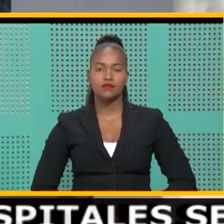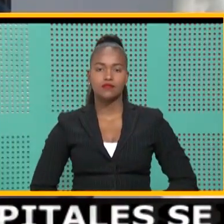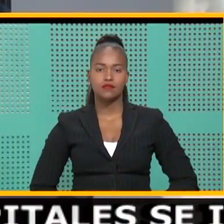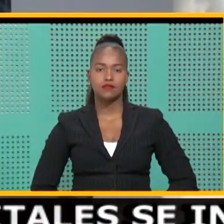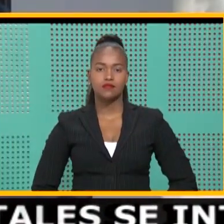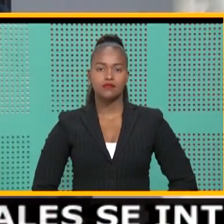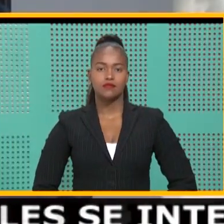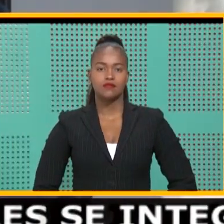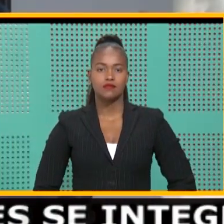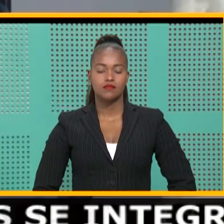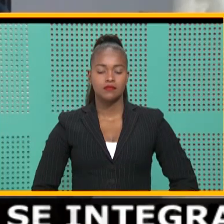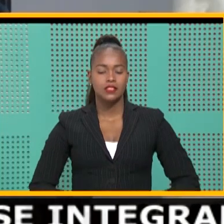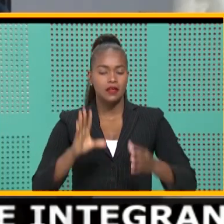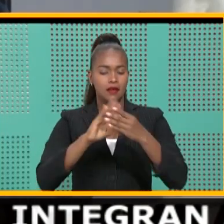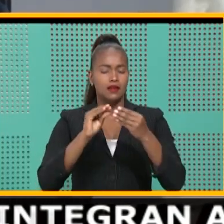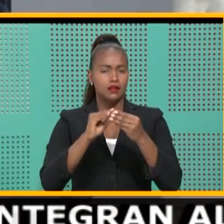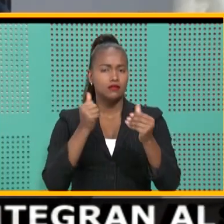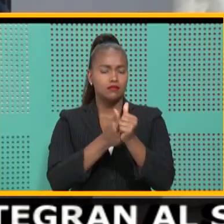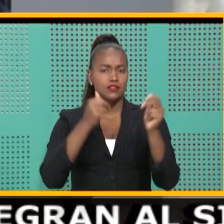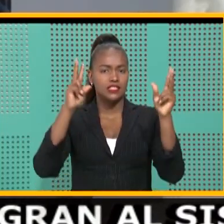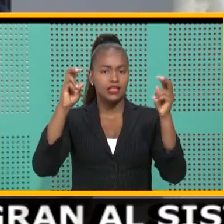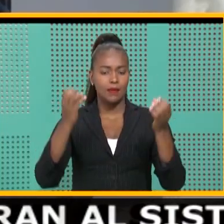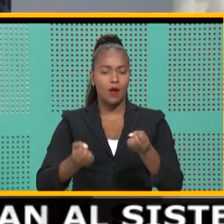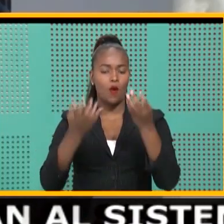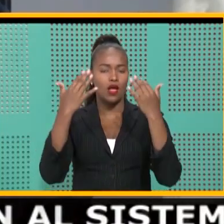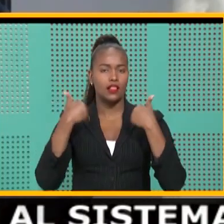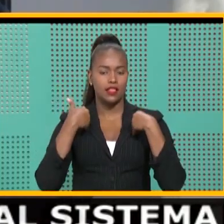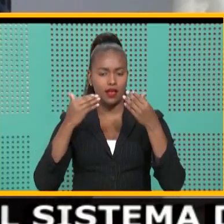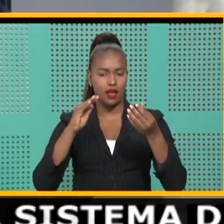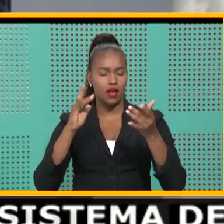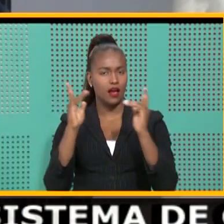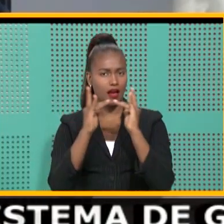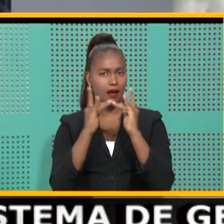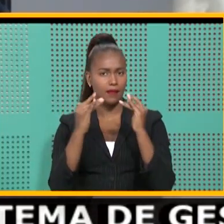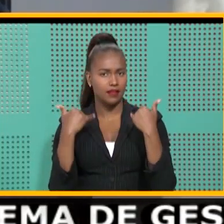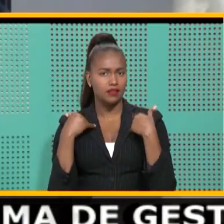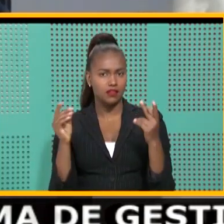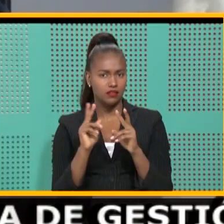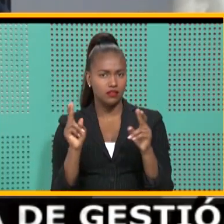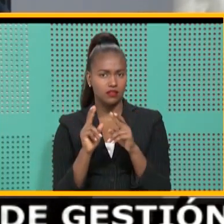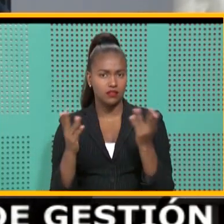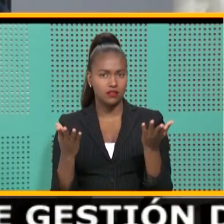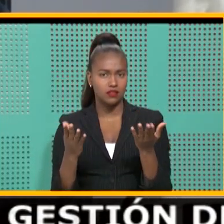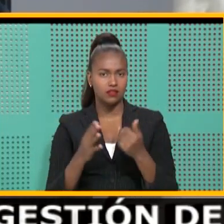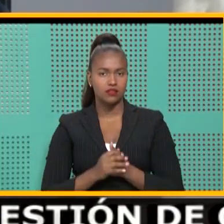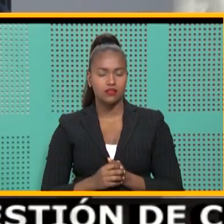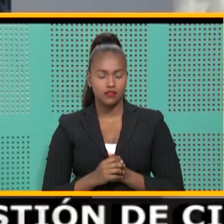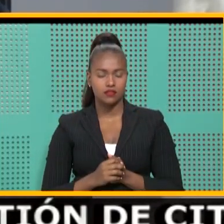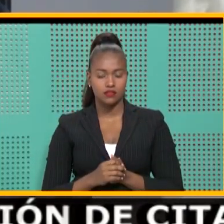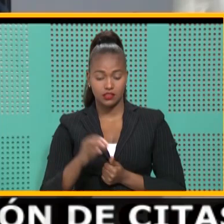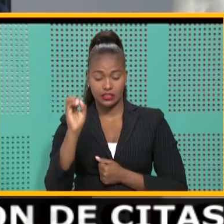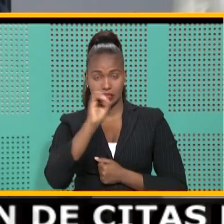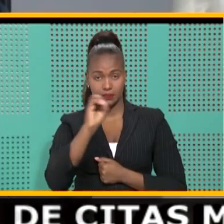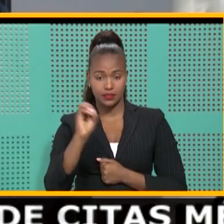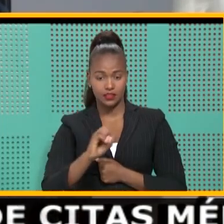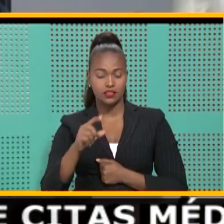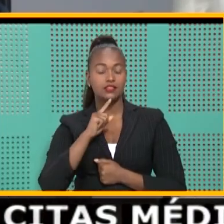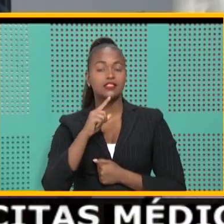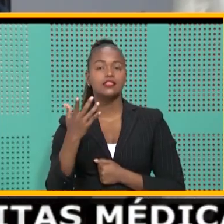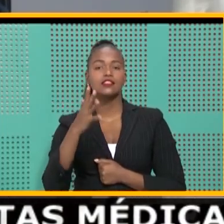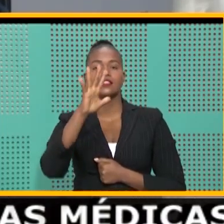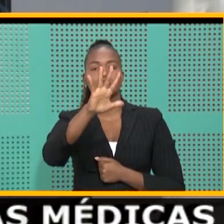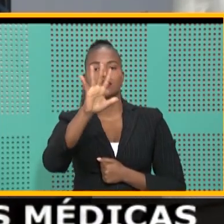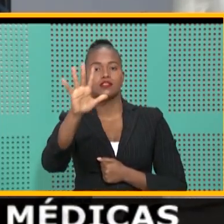relación al número de camas, el porciento es de